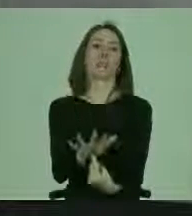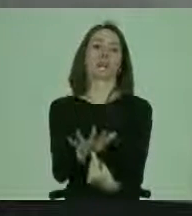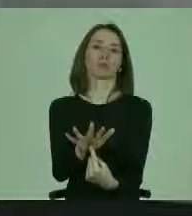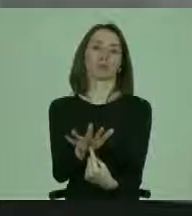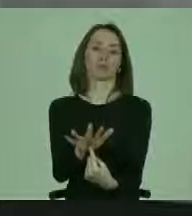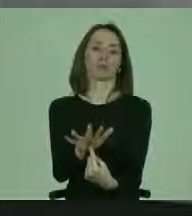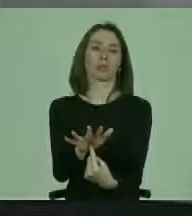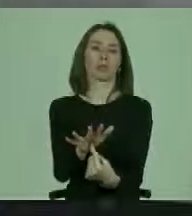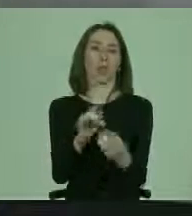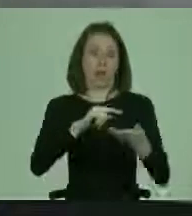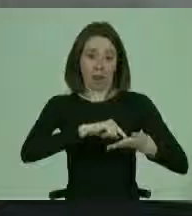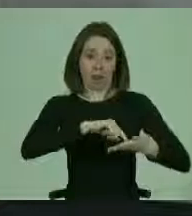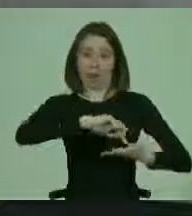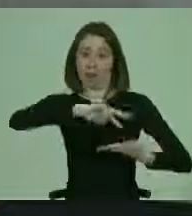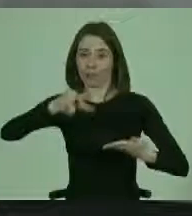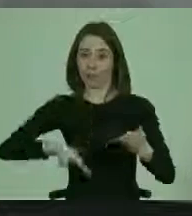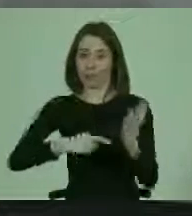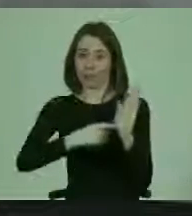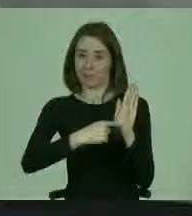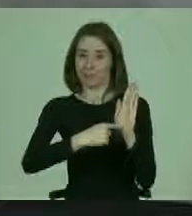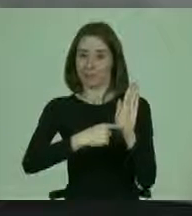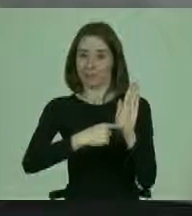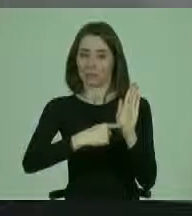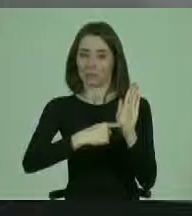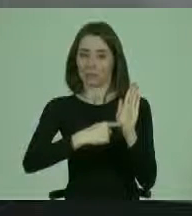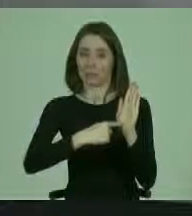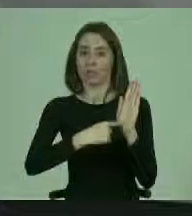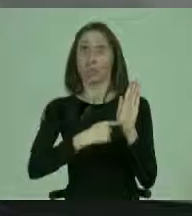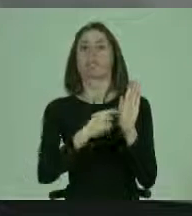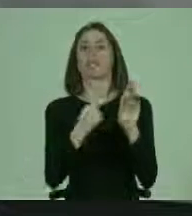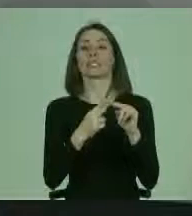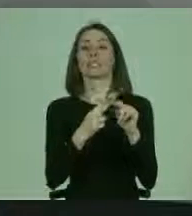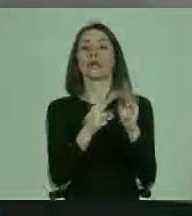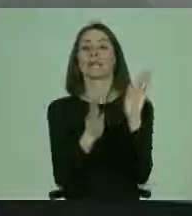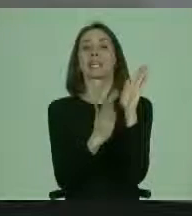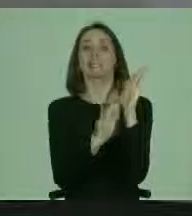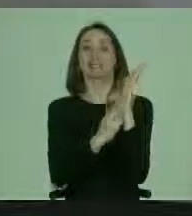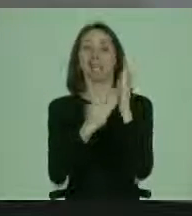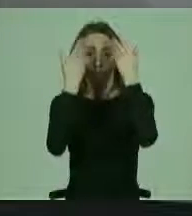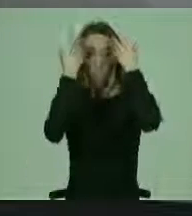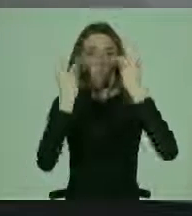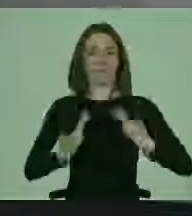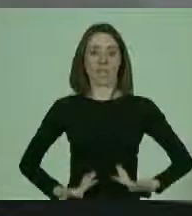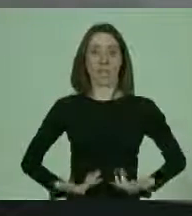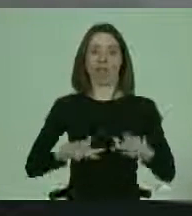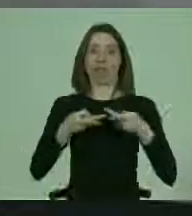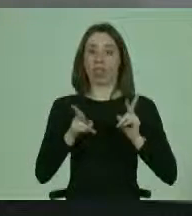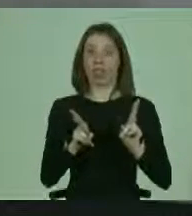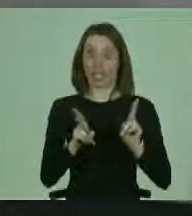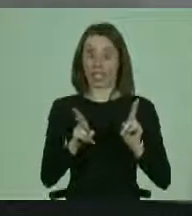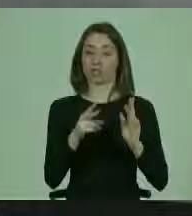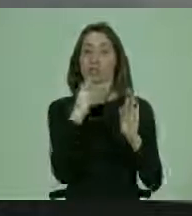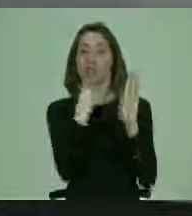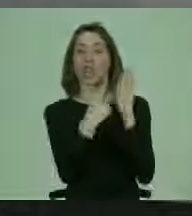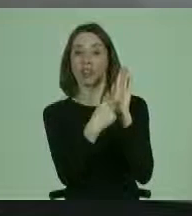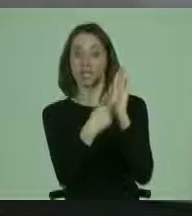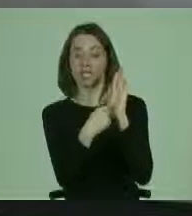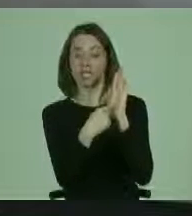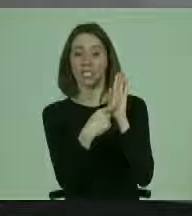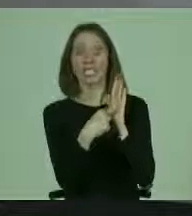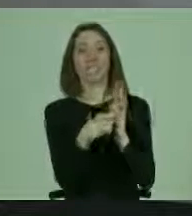Porque la misma convención, este estatuto de bioderecho, también señala que la